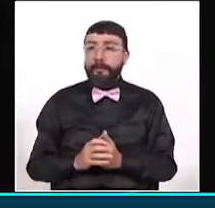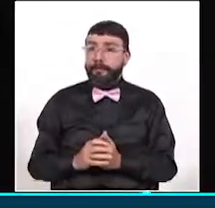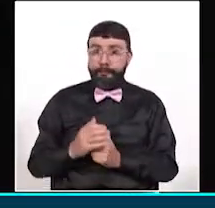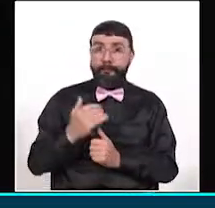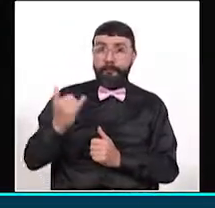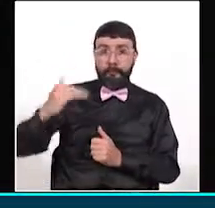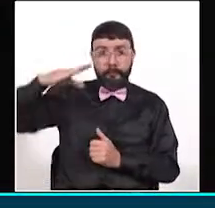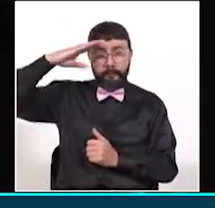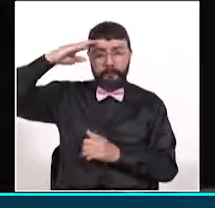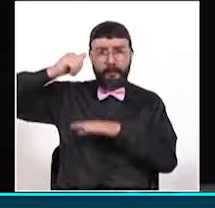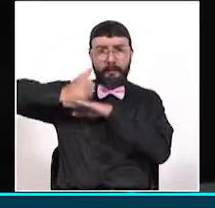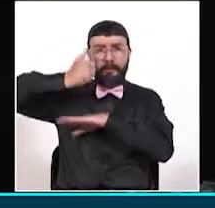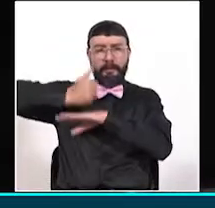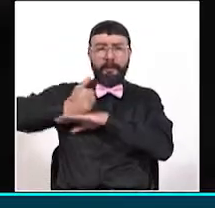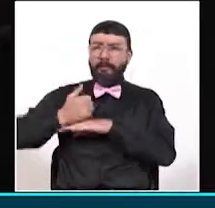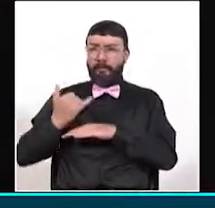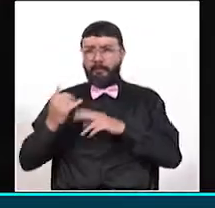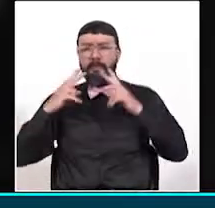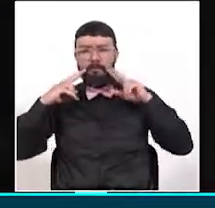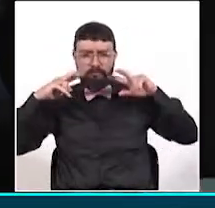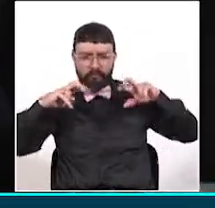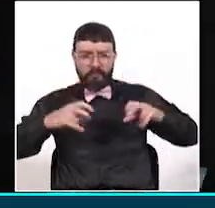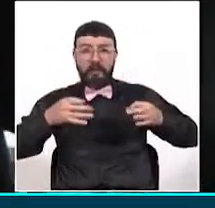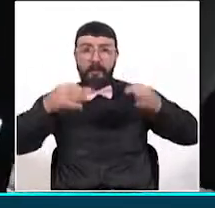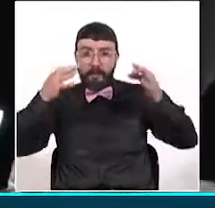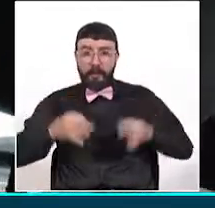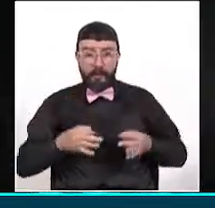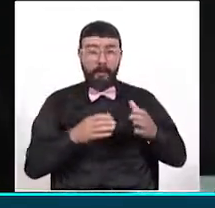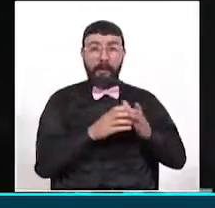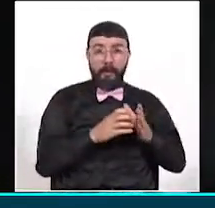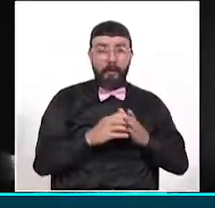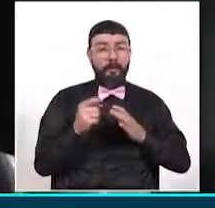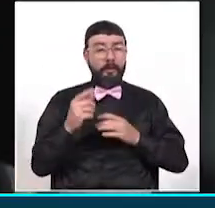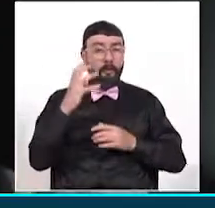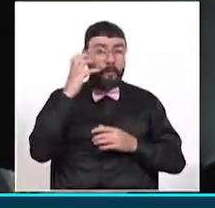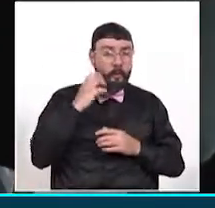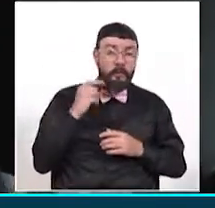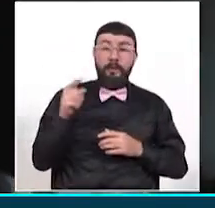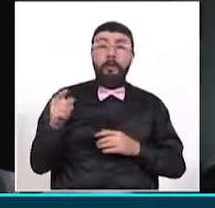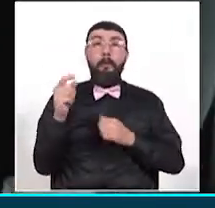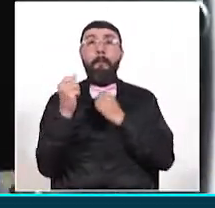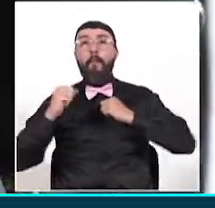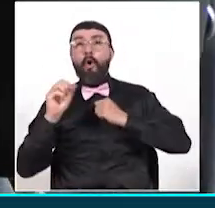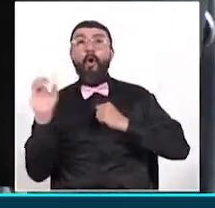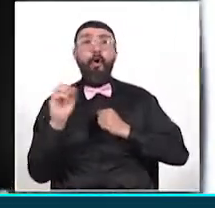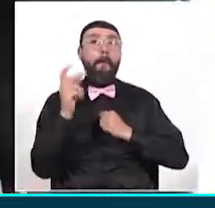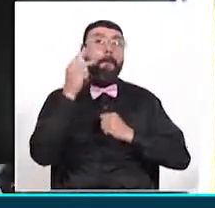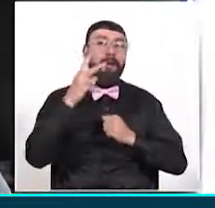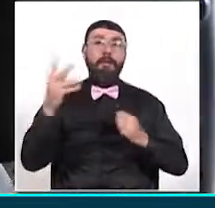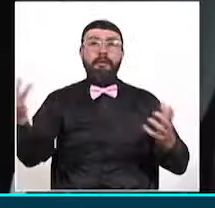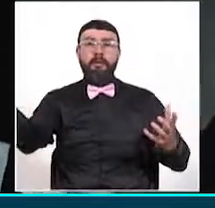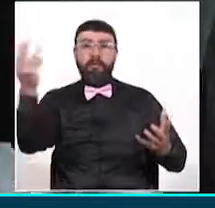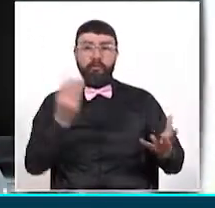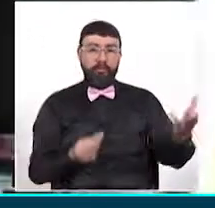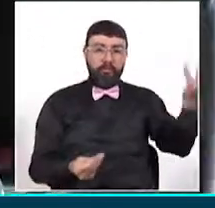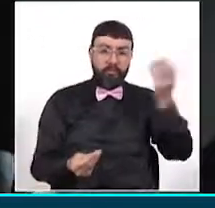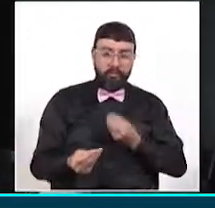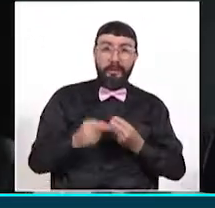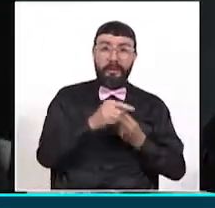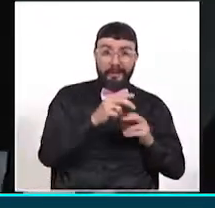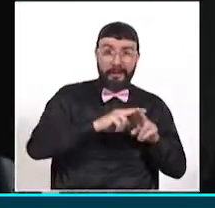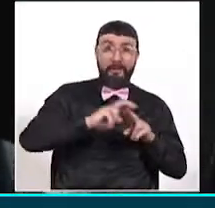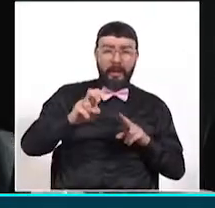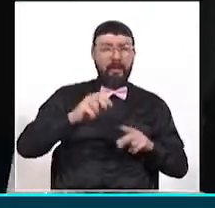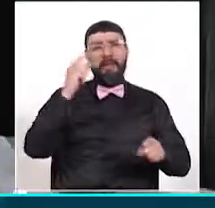autoridades han podido establecer que estructuras criminales de Bogotá o Pereira llegan a la capital de Caldas a cometer